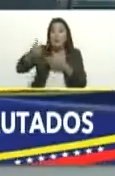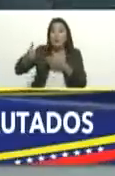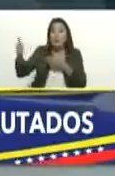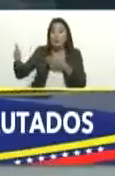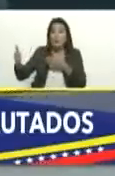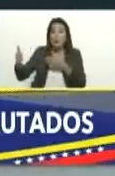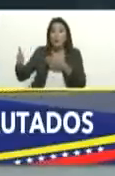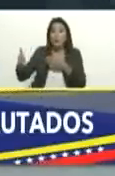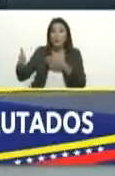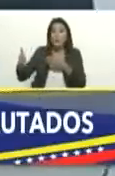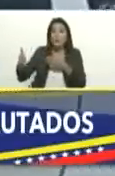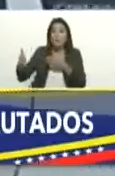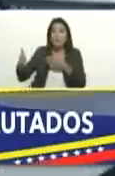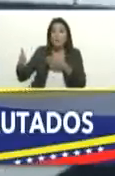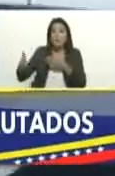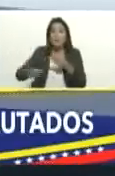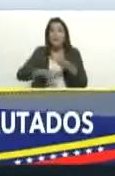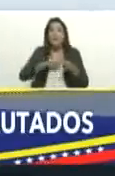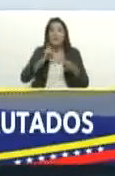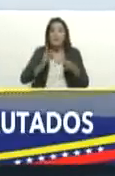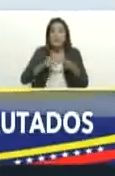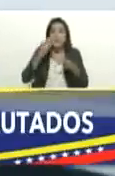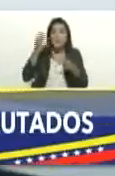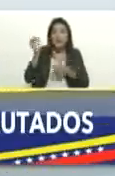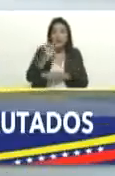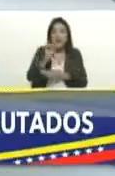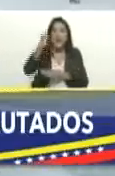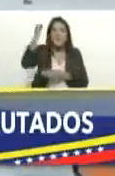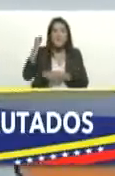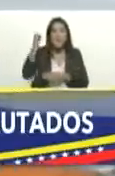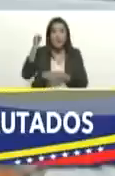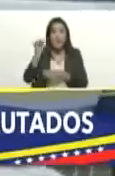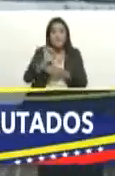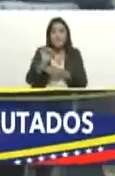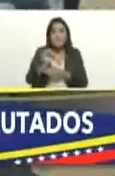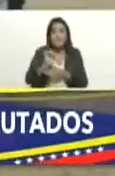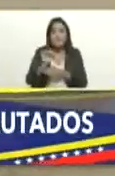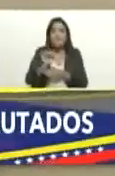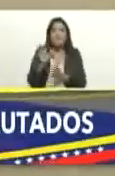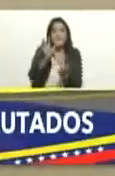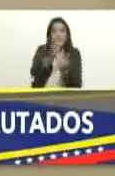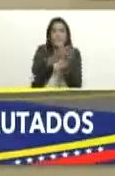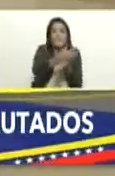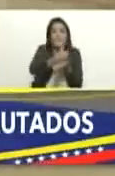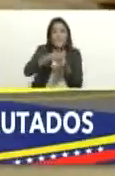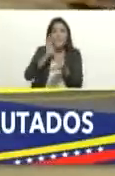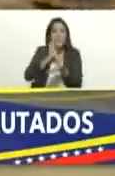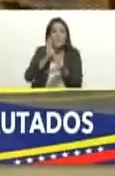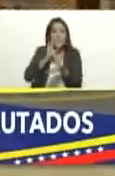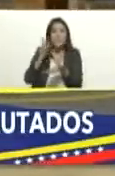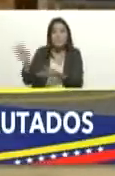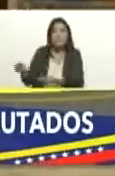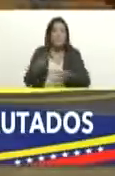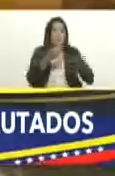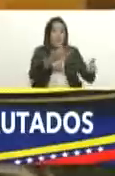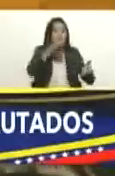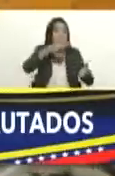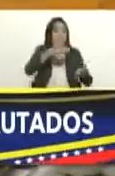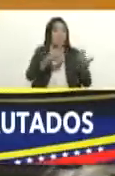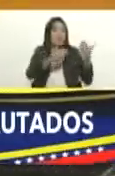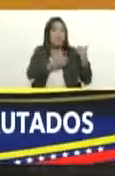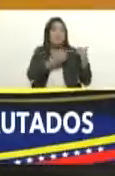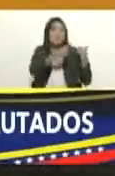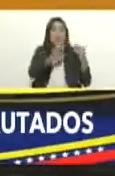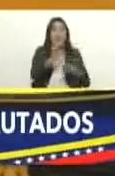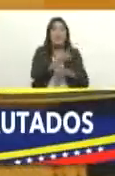mencionaba también presidente estos camiones pasan directamente al servicio de nuestro pueblo como lo indiquen nuestros alcaldes y